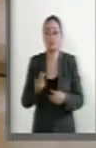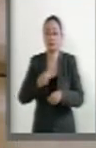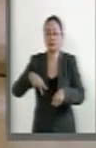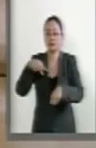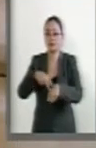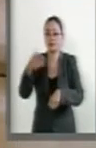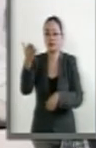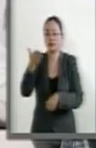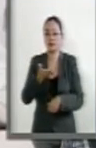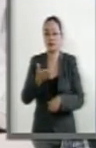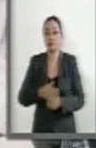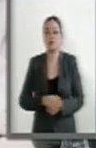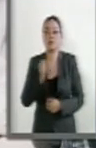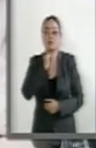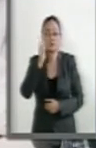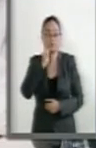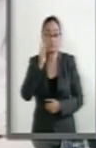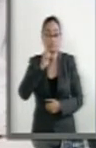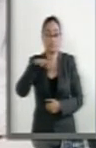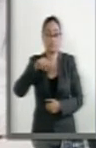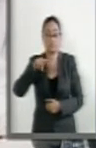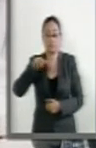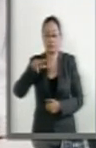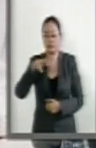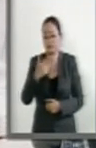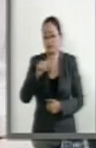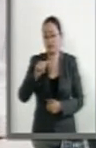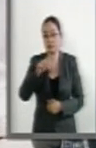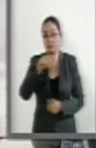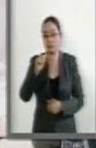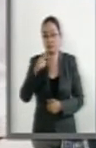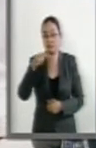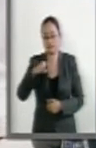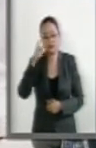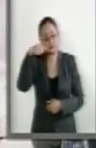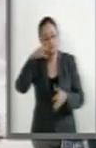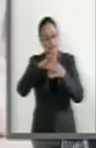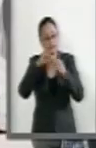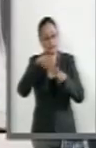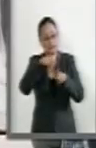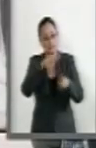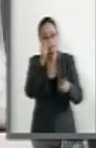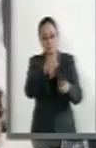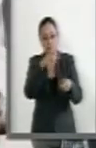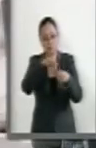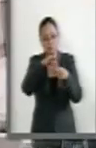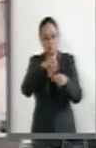Sede el uso de la palabra a la senadora Marta Tagli Martínez para hablar también a favor del dictamen.